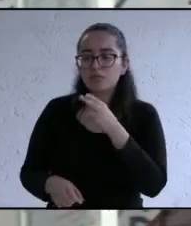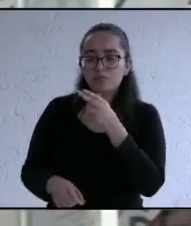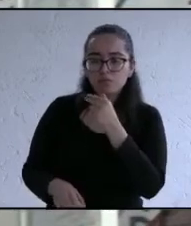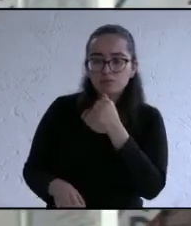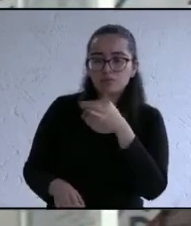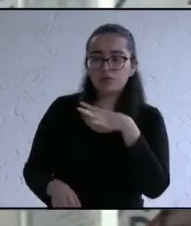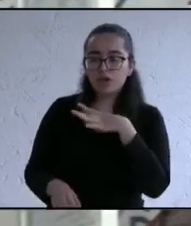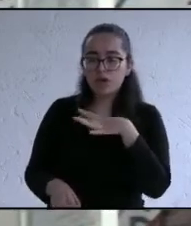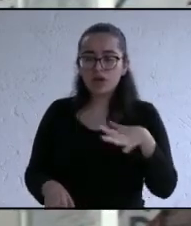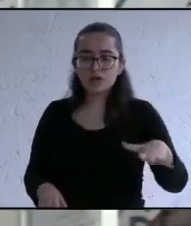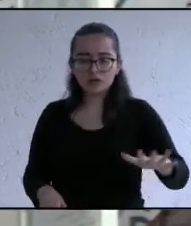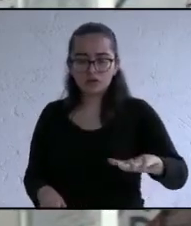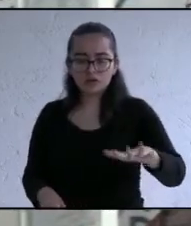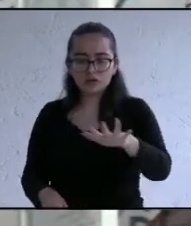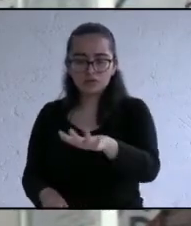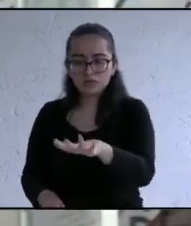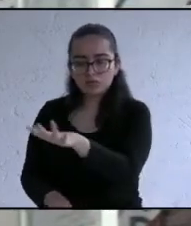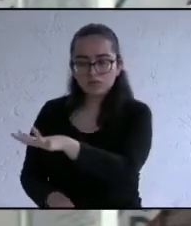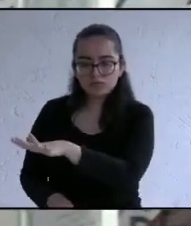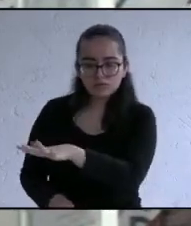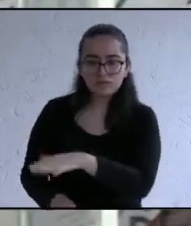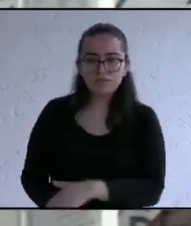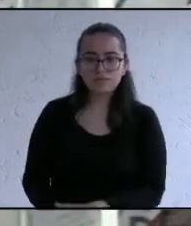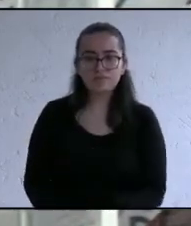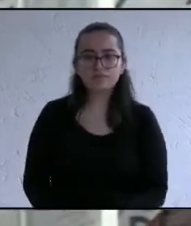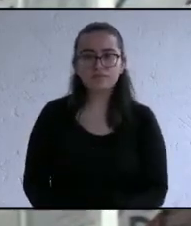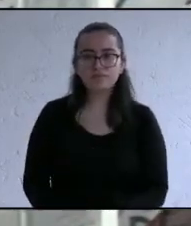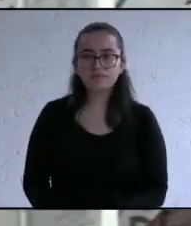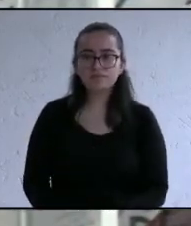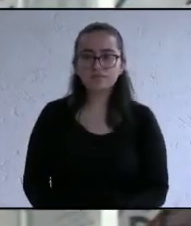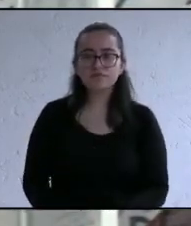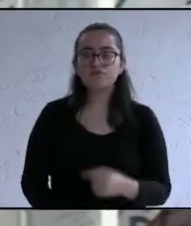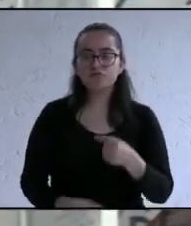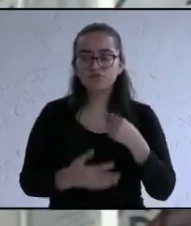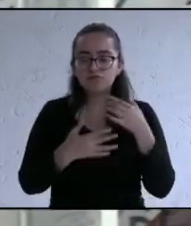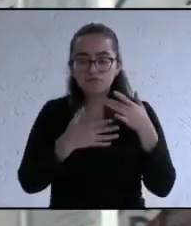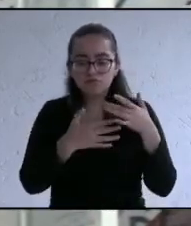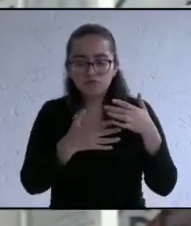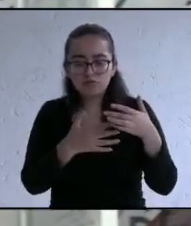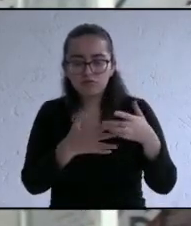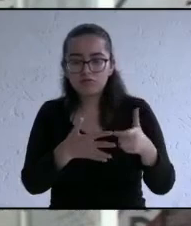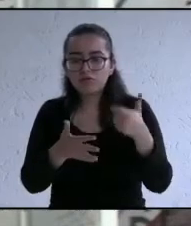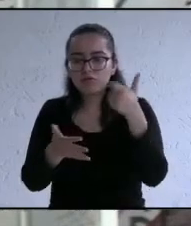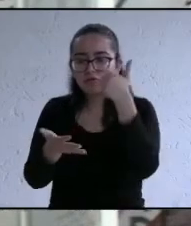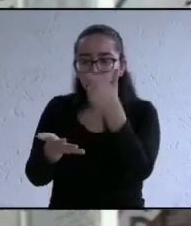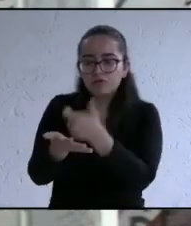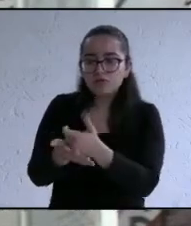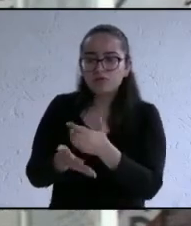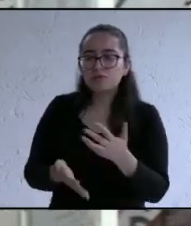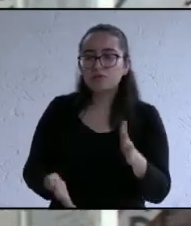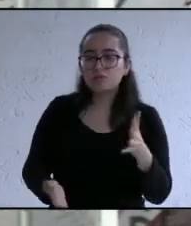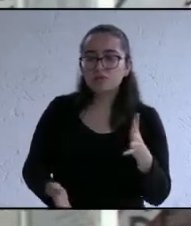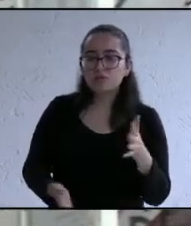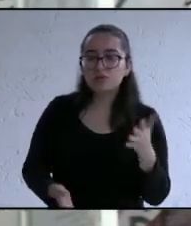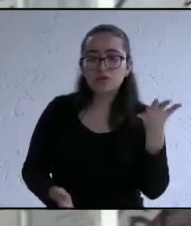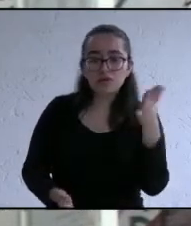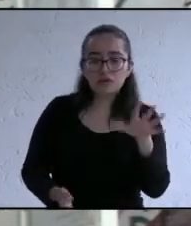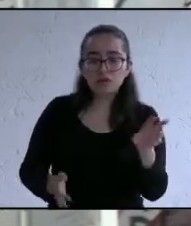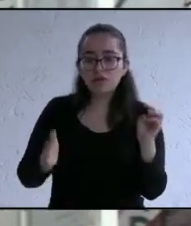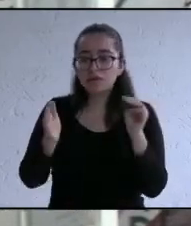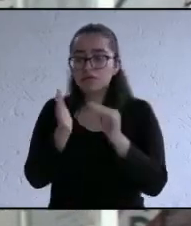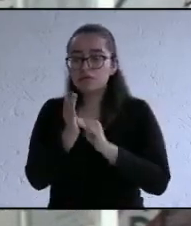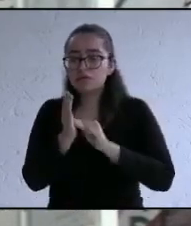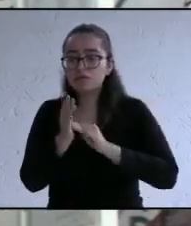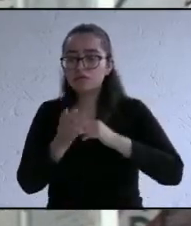en estos módulos real de aquí entonces los sueldos deben de andar oscilando promedio 10 mil pesos